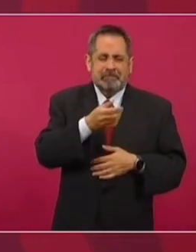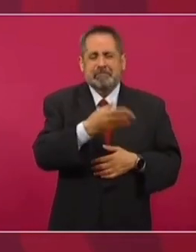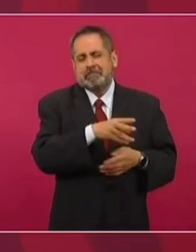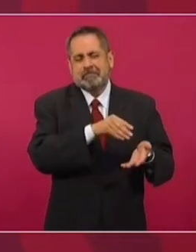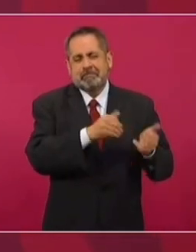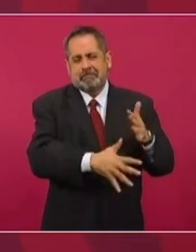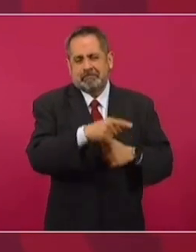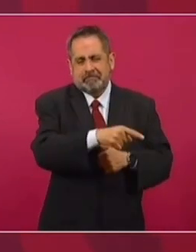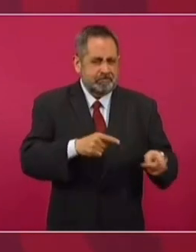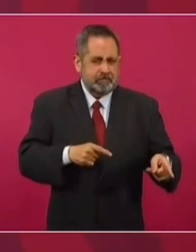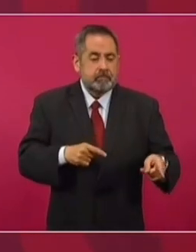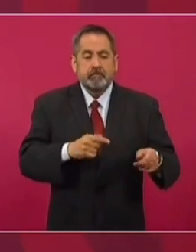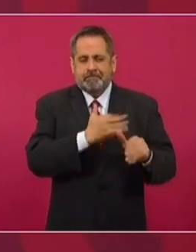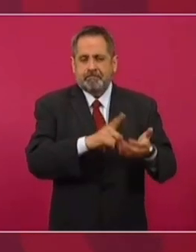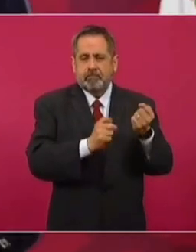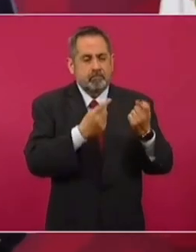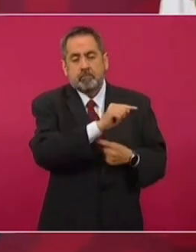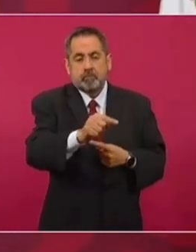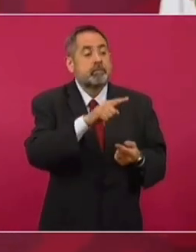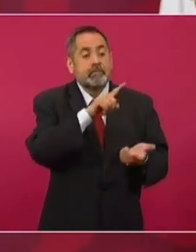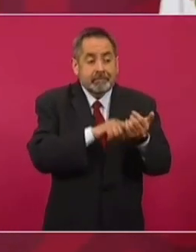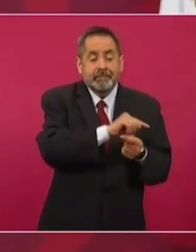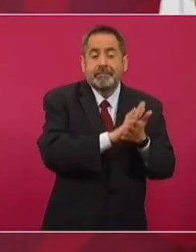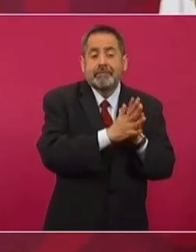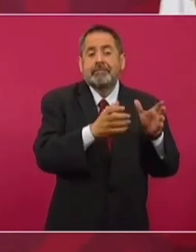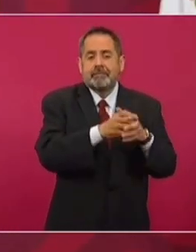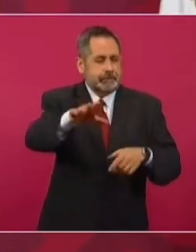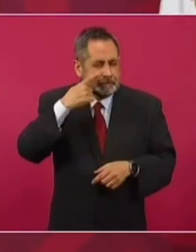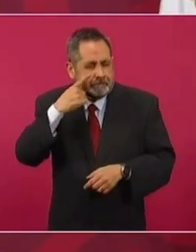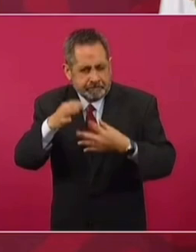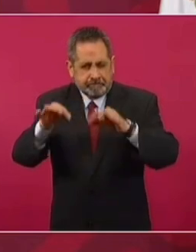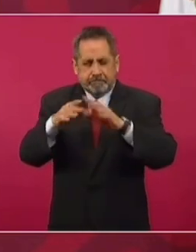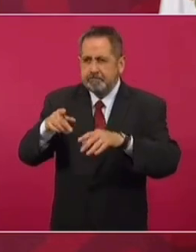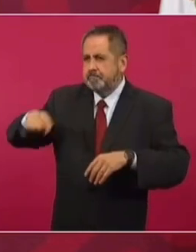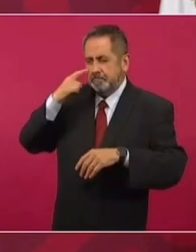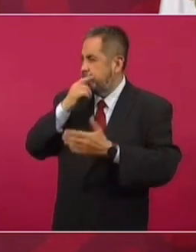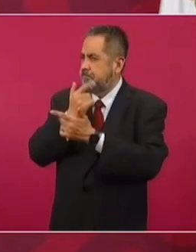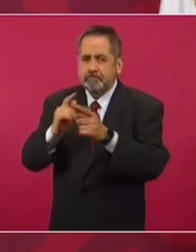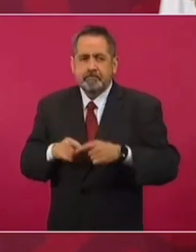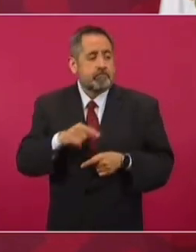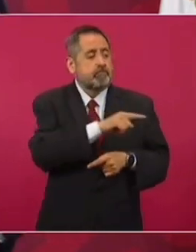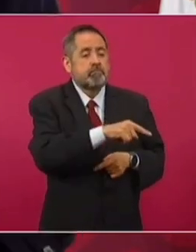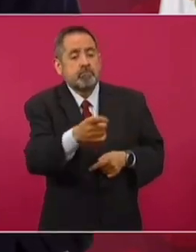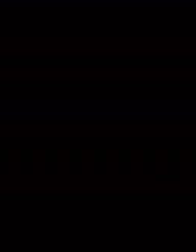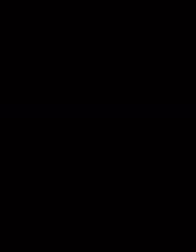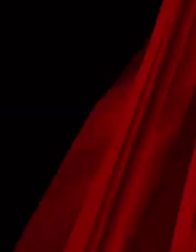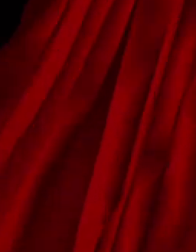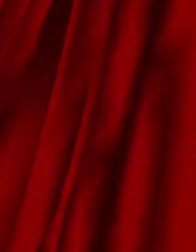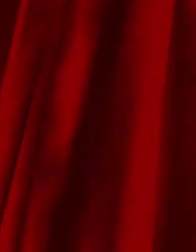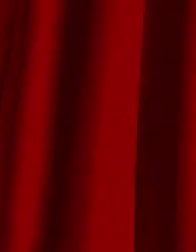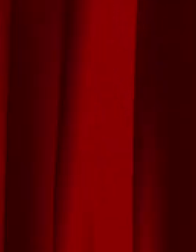también que por lo general están vinculados, fíjense la importancia de la democracia, con sindicatos.